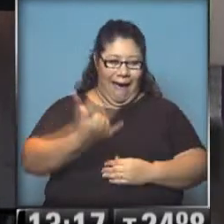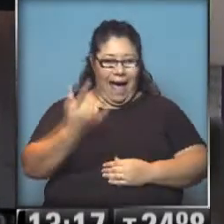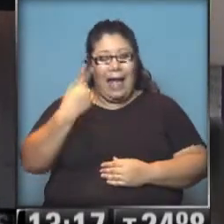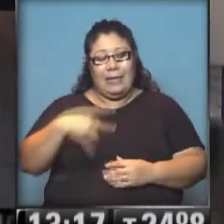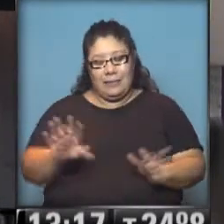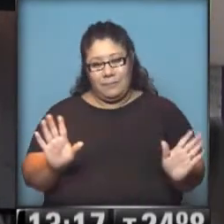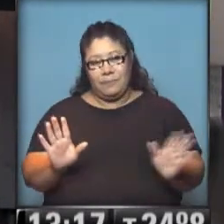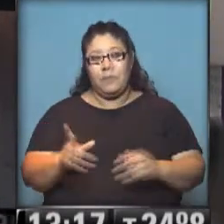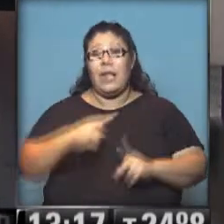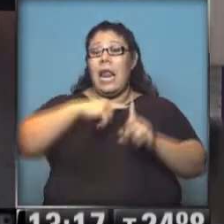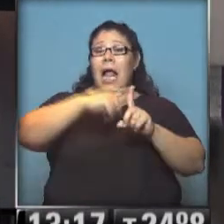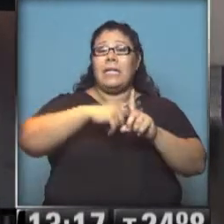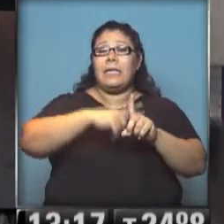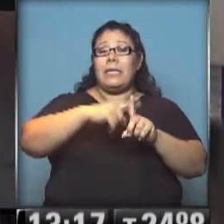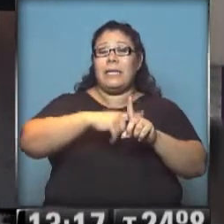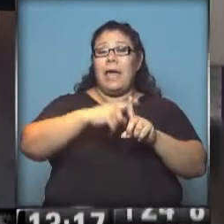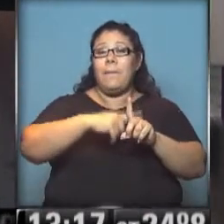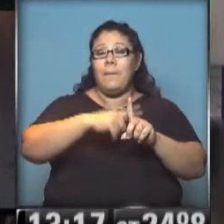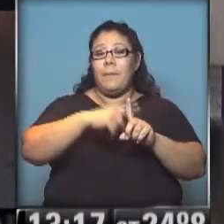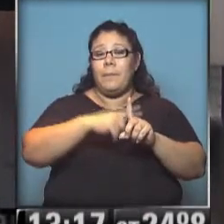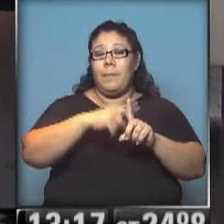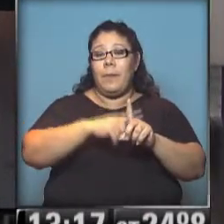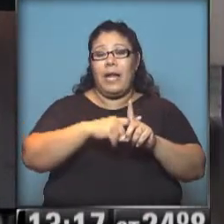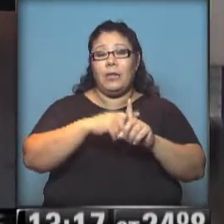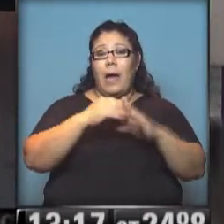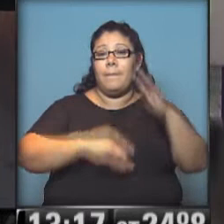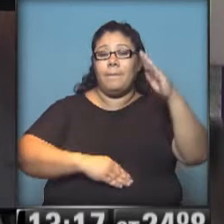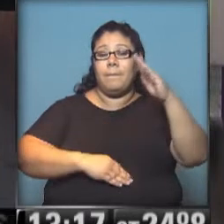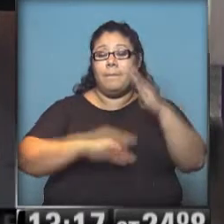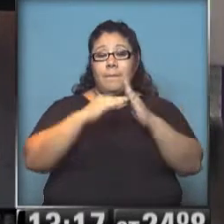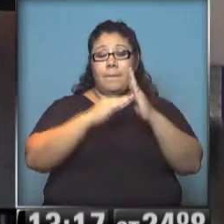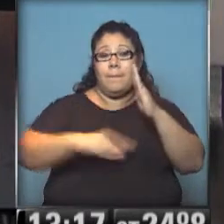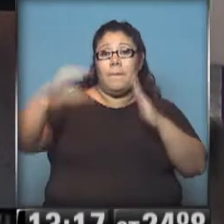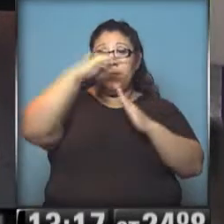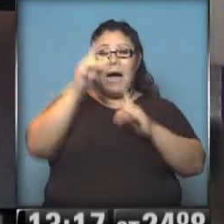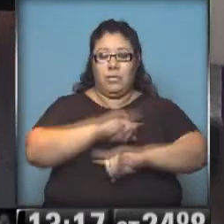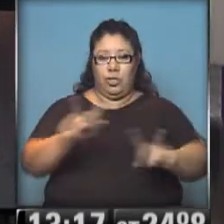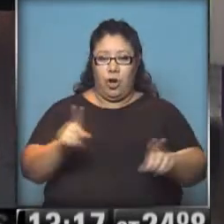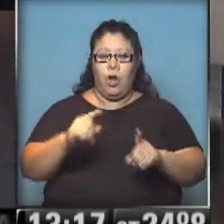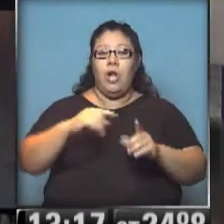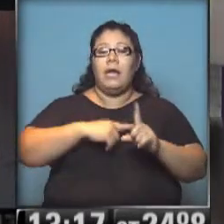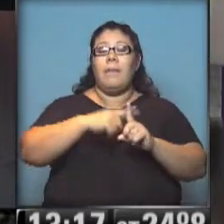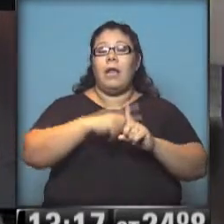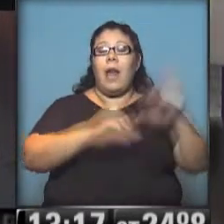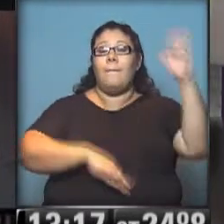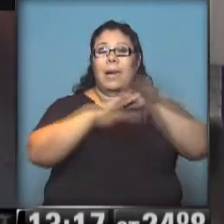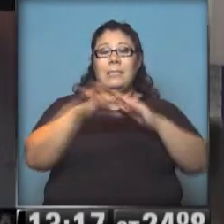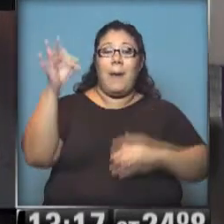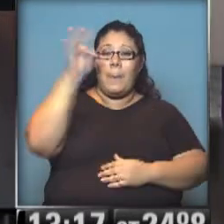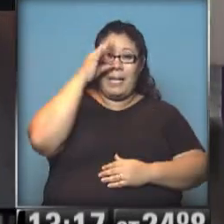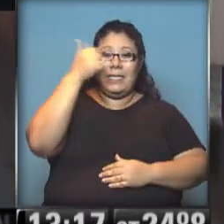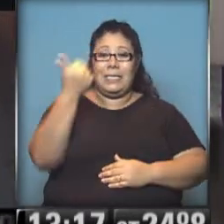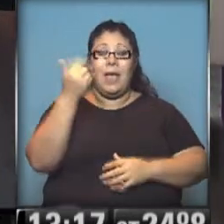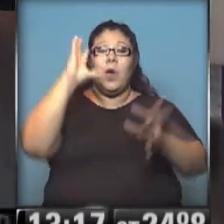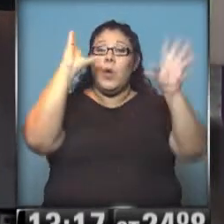Y la temperatura, mucho, mucho más de lo que hay, no va a ascender. La estimada para hoy, unos 26. Y las nubecitas se van a